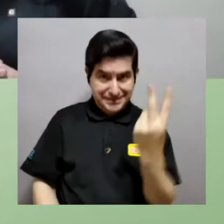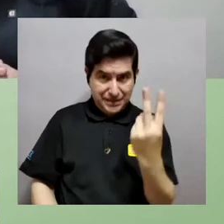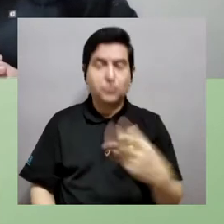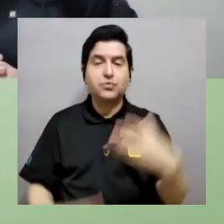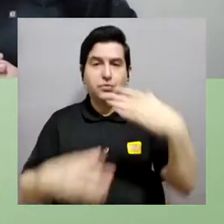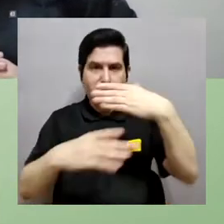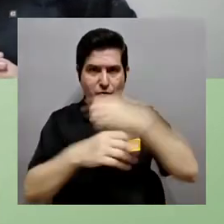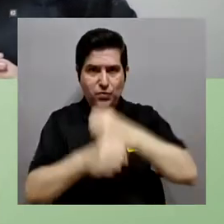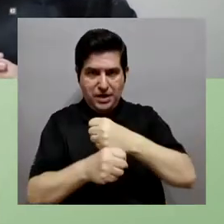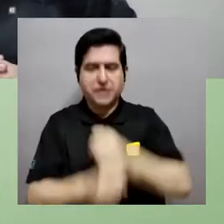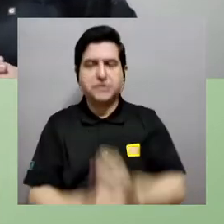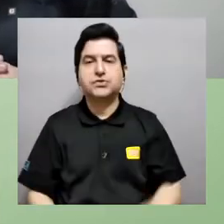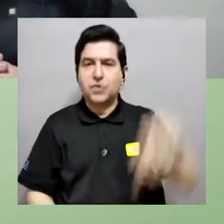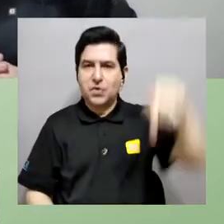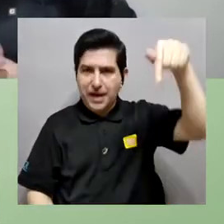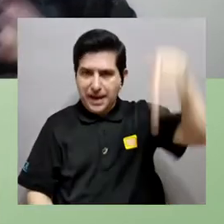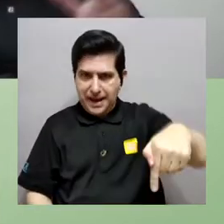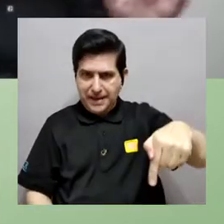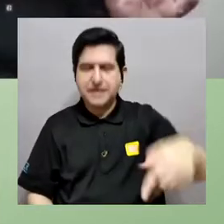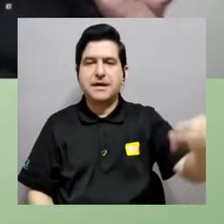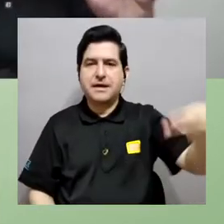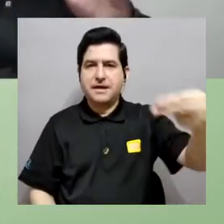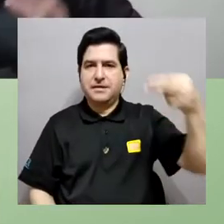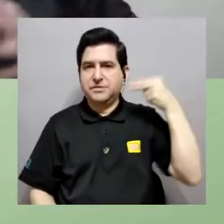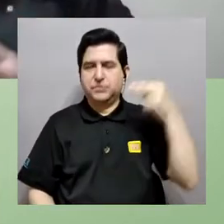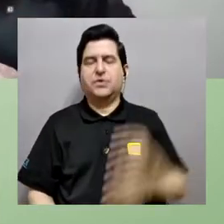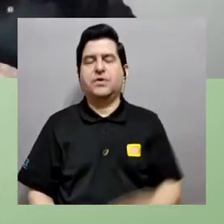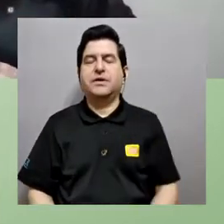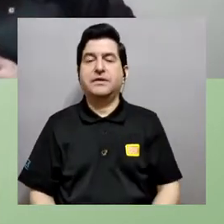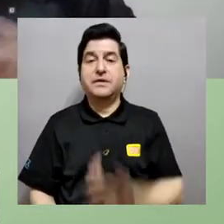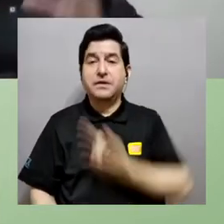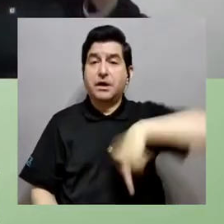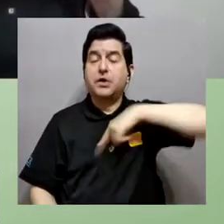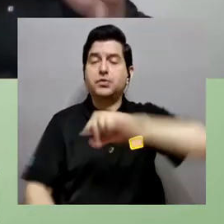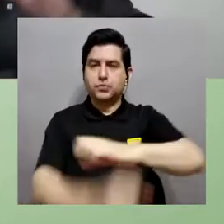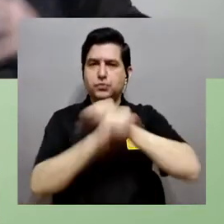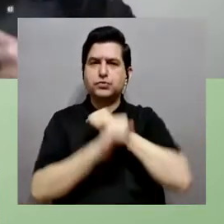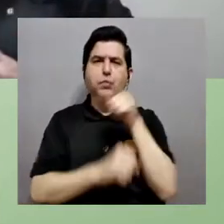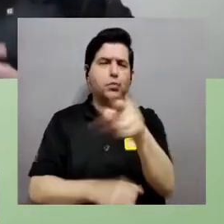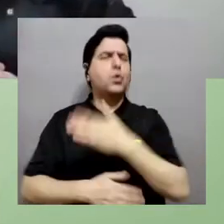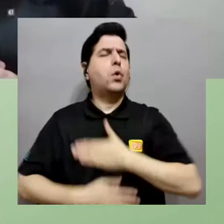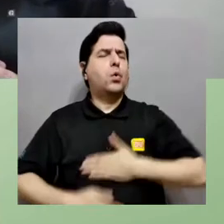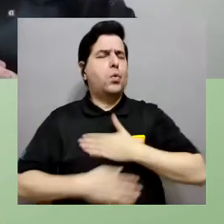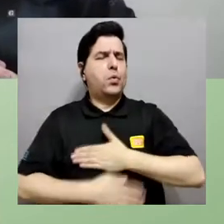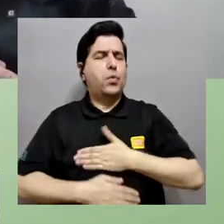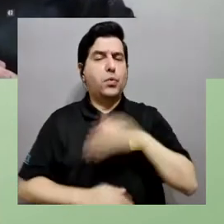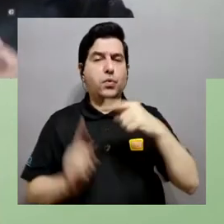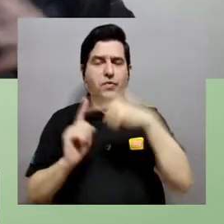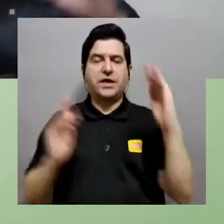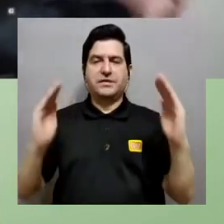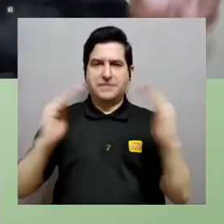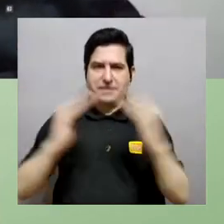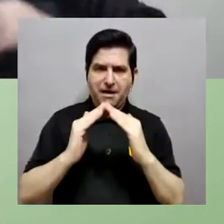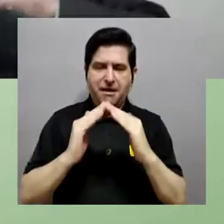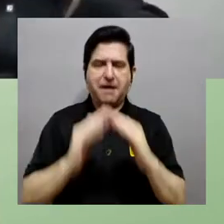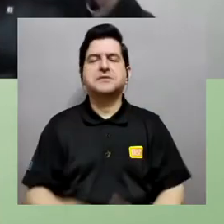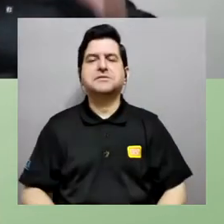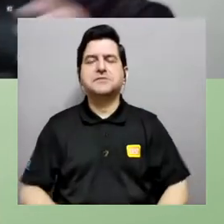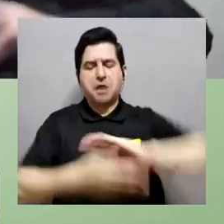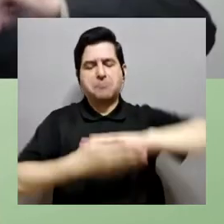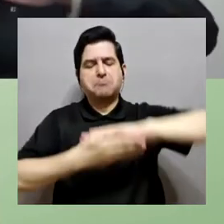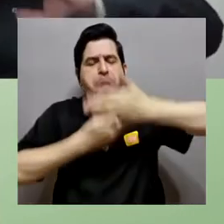que se realiza en la historia y que vamos a estar seguros de que usted va a disfrutar desde su hogar, desde su